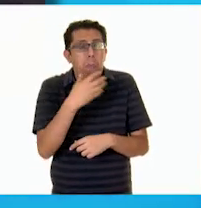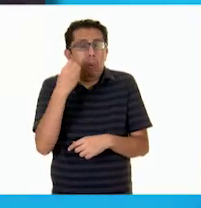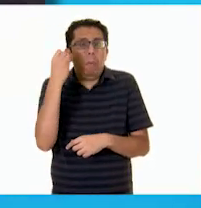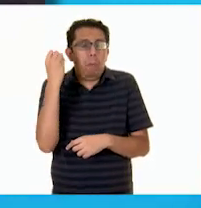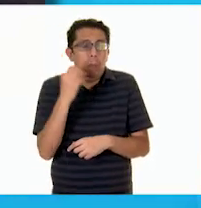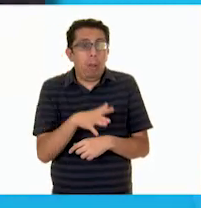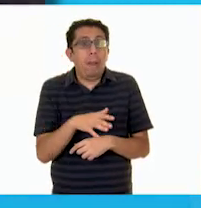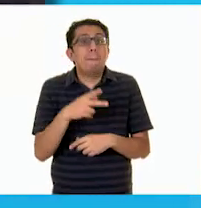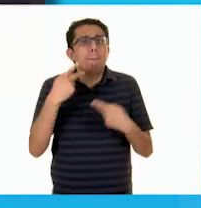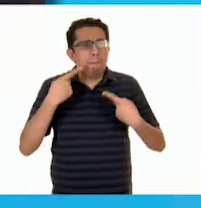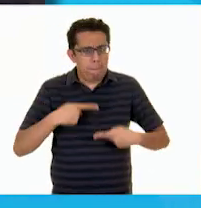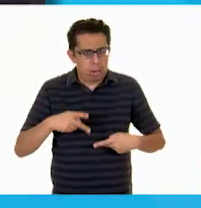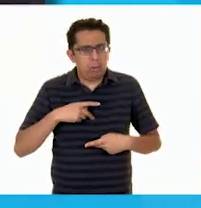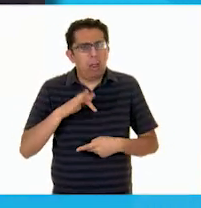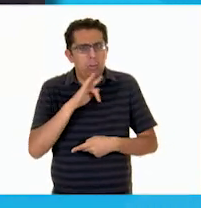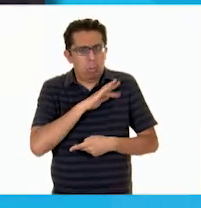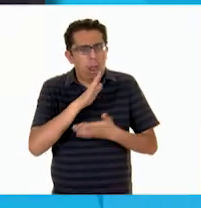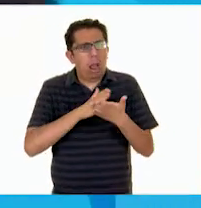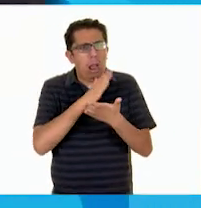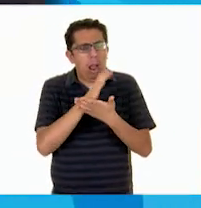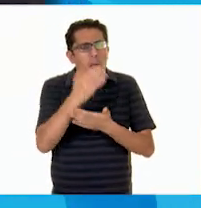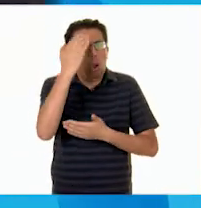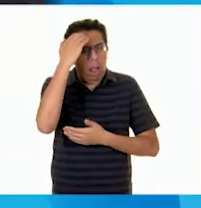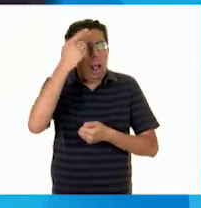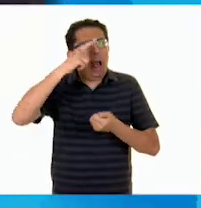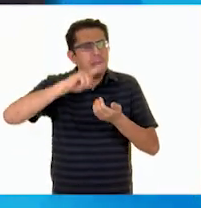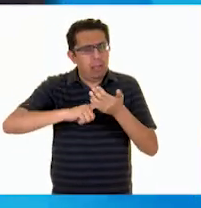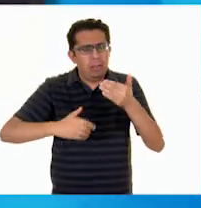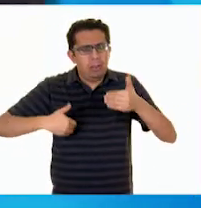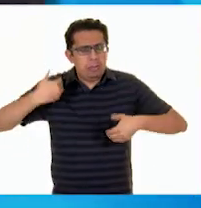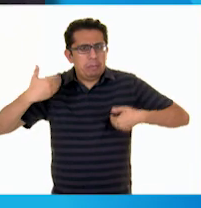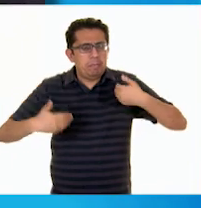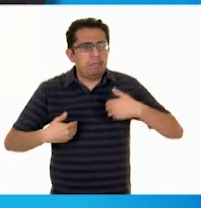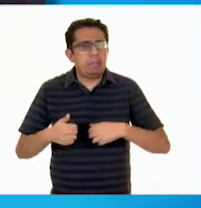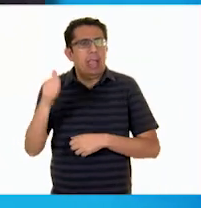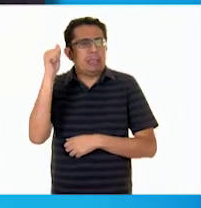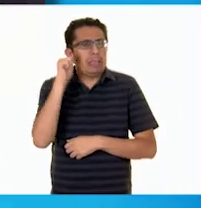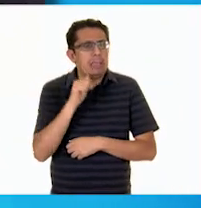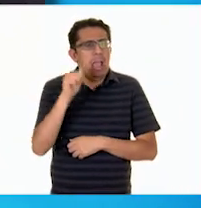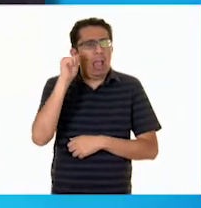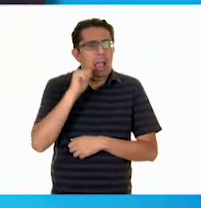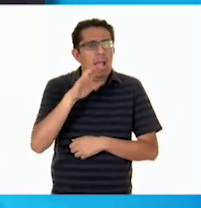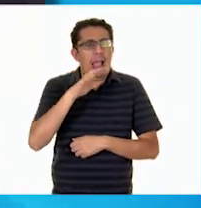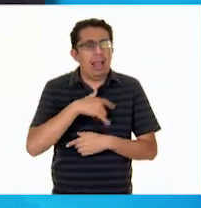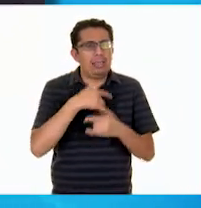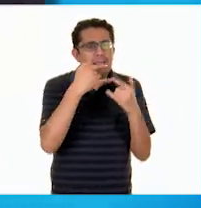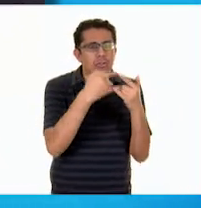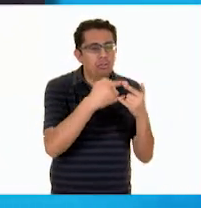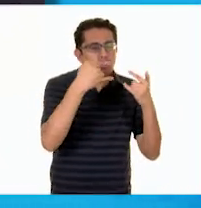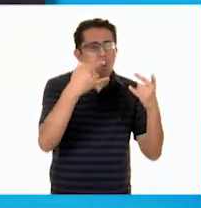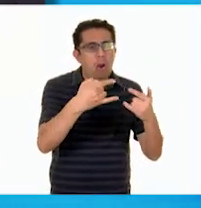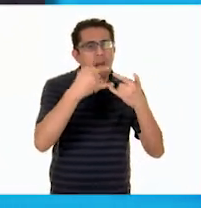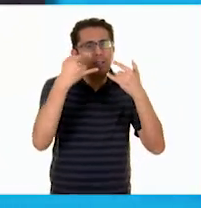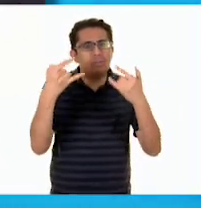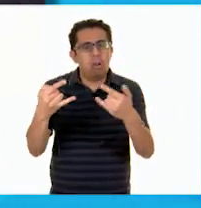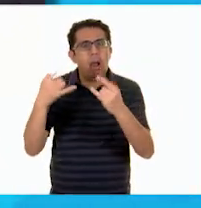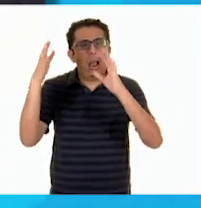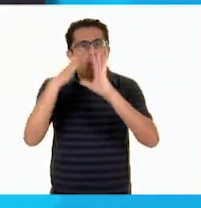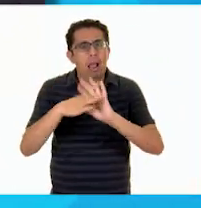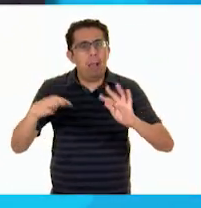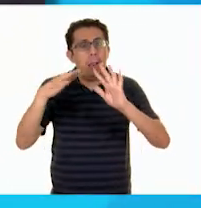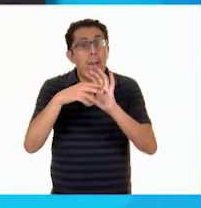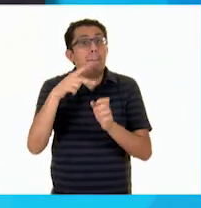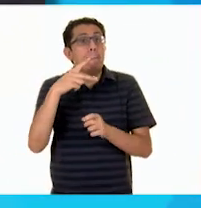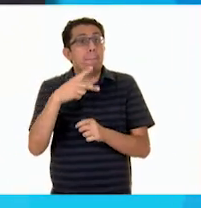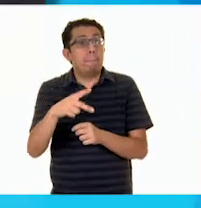conocer. Los museos son muy divertidos porque siempre hay una historia o muchas historias que contar. Pero